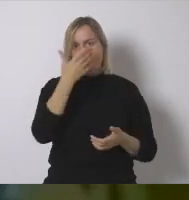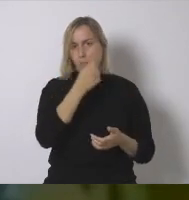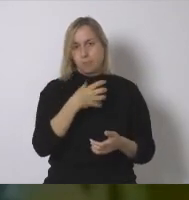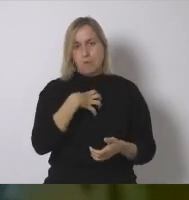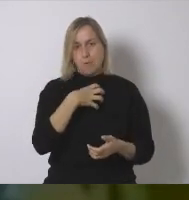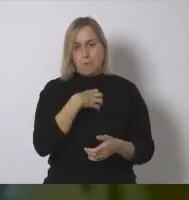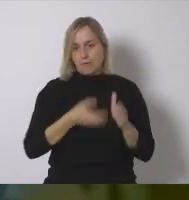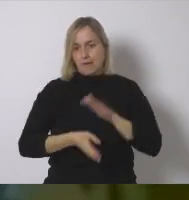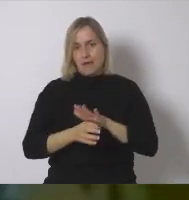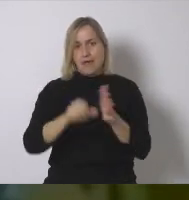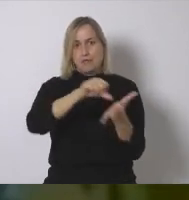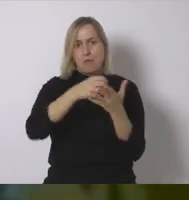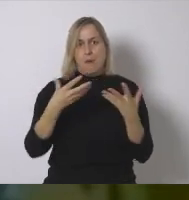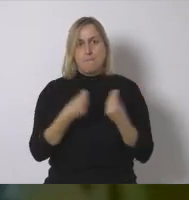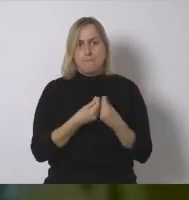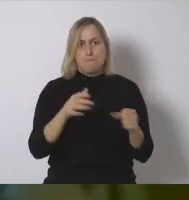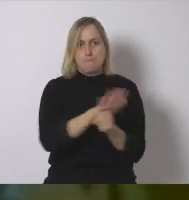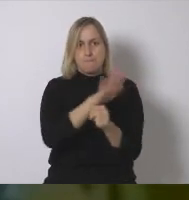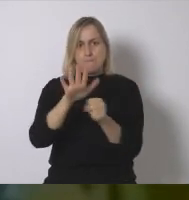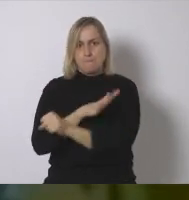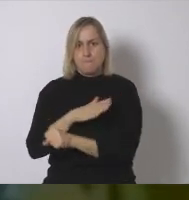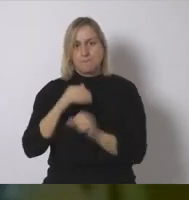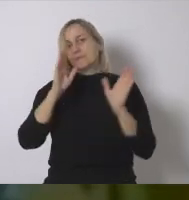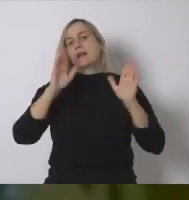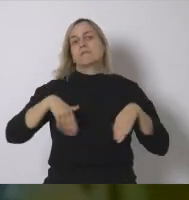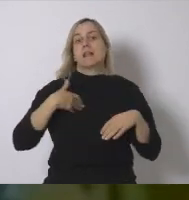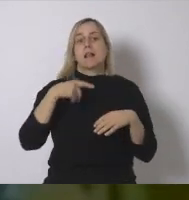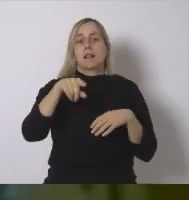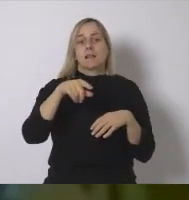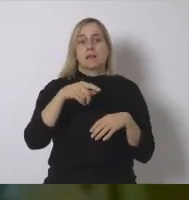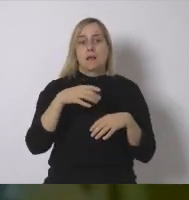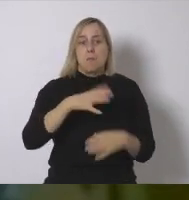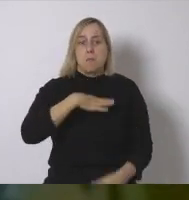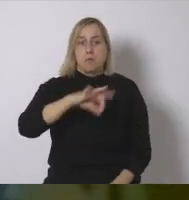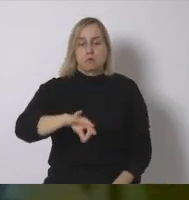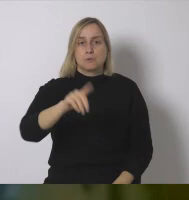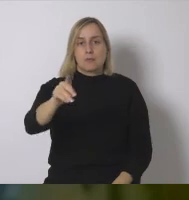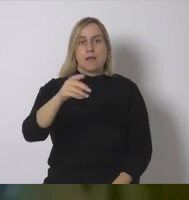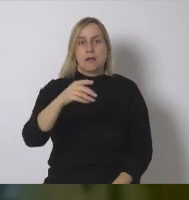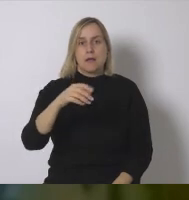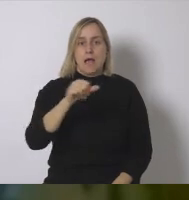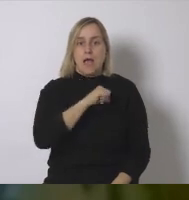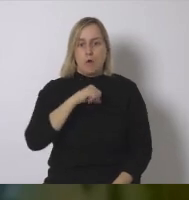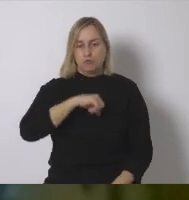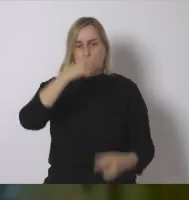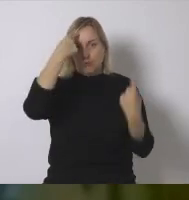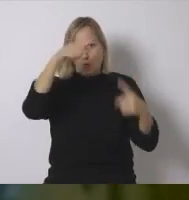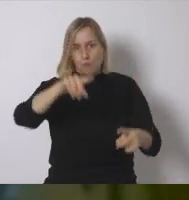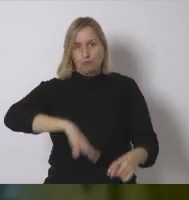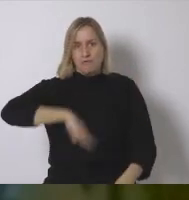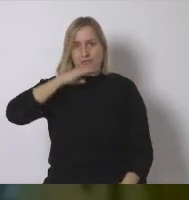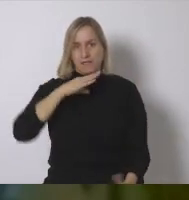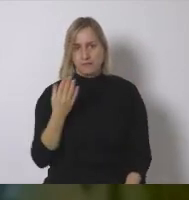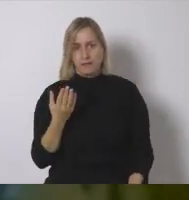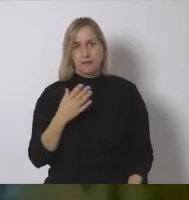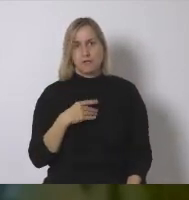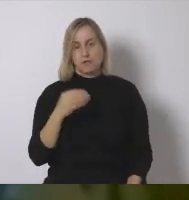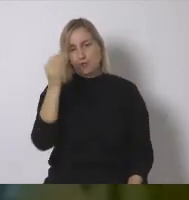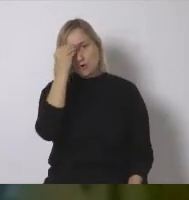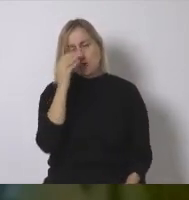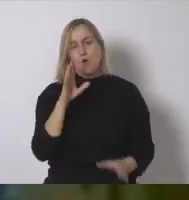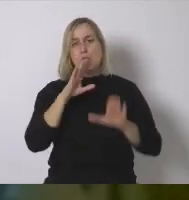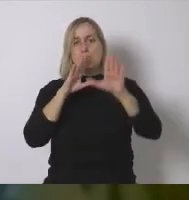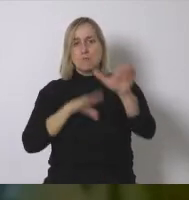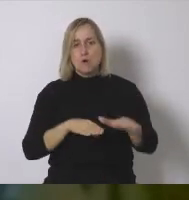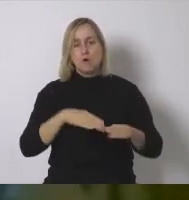debemos empezar a pensar no podemos seguir con ciudades densas teniendo en cuenta que deberían